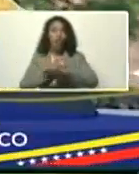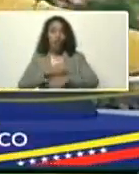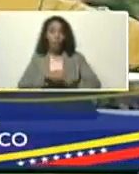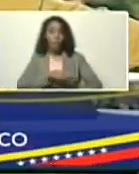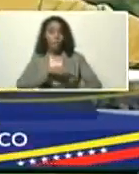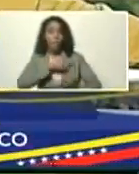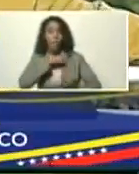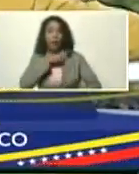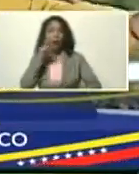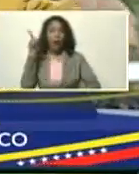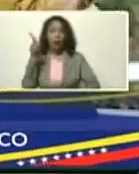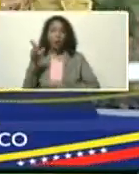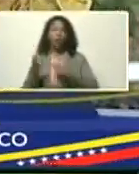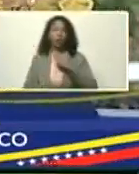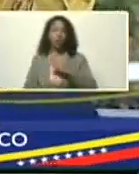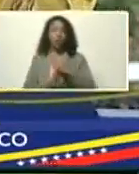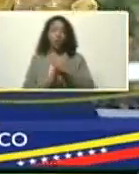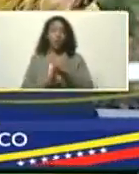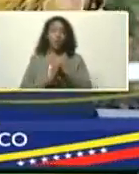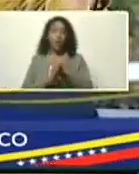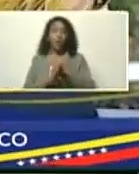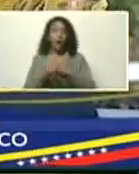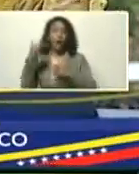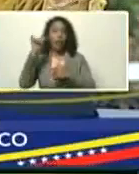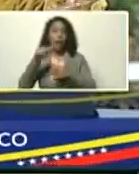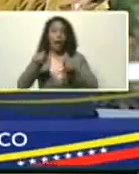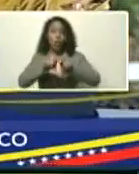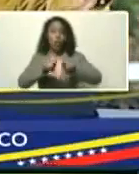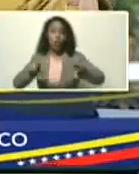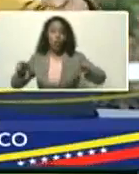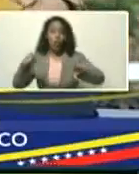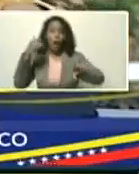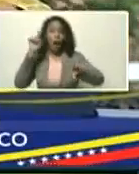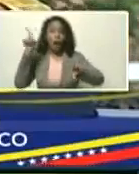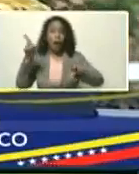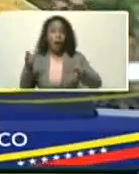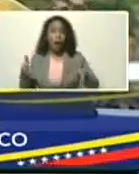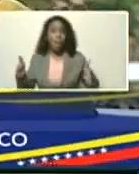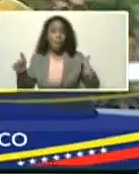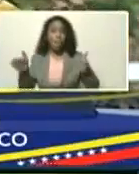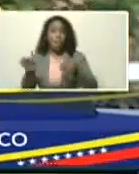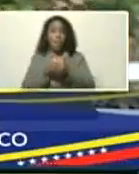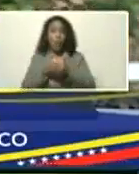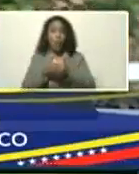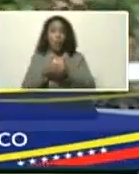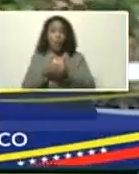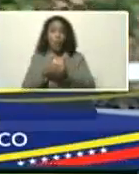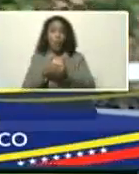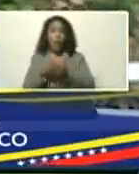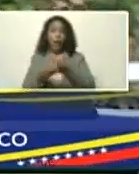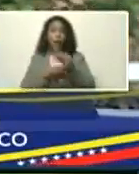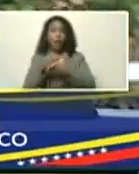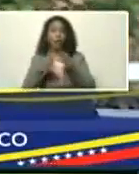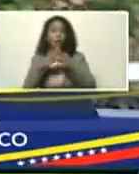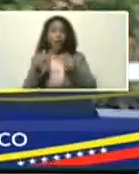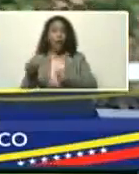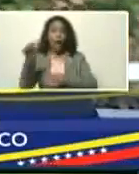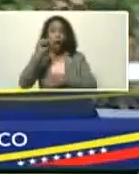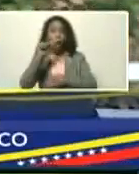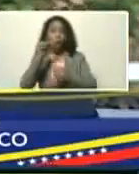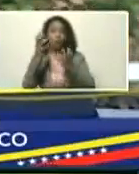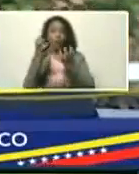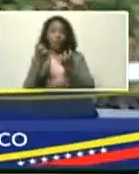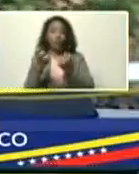Jiménez, ahí está todavía, ahí están las tuberías, ahí está el embaulamiento, él embauló todas las aguas que se